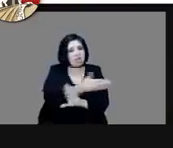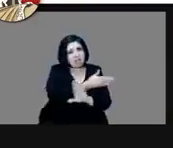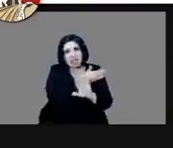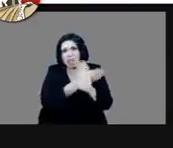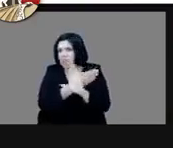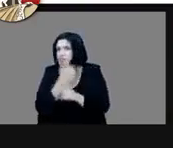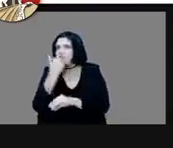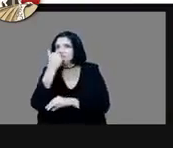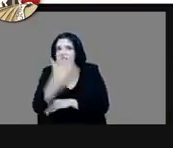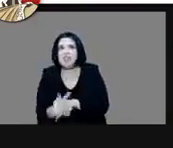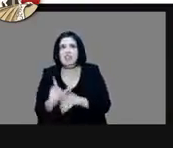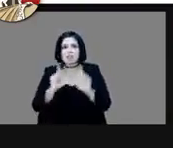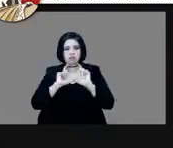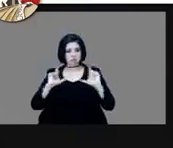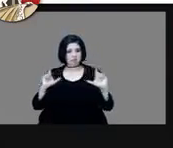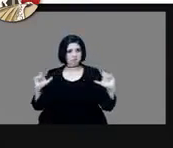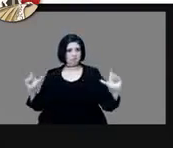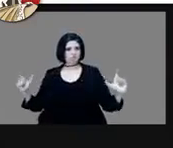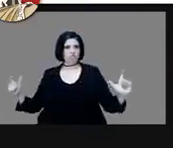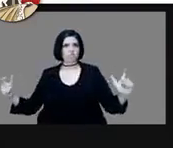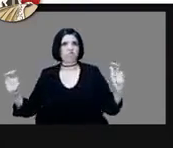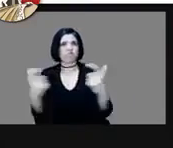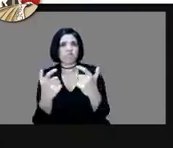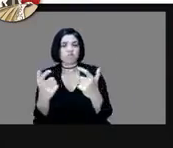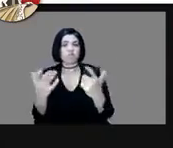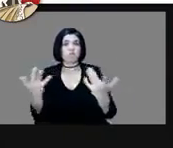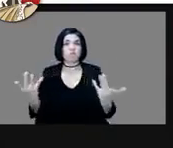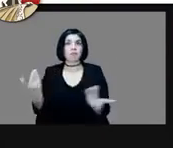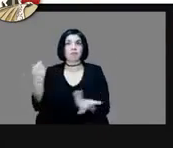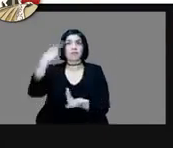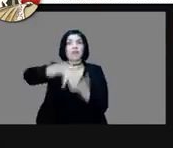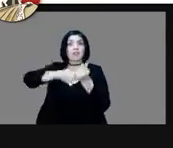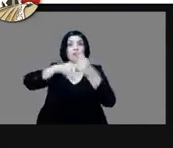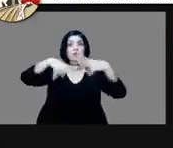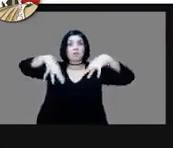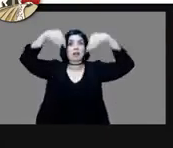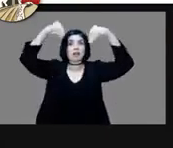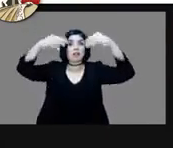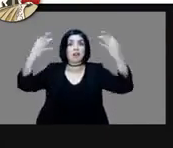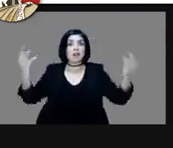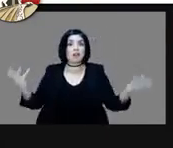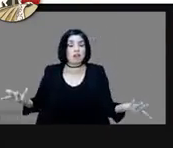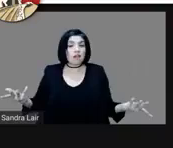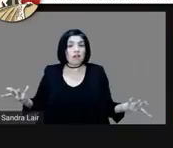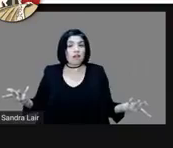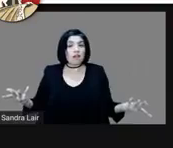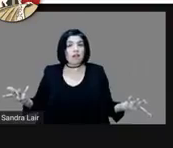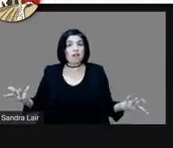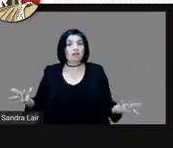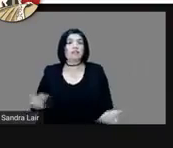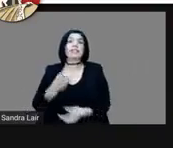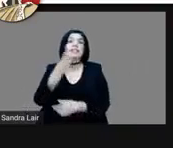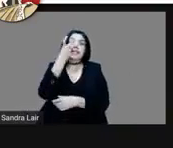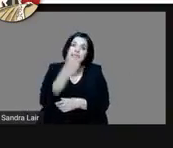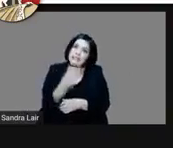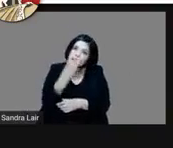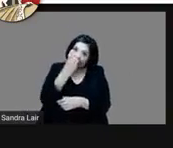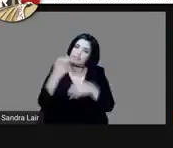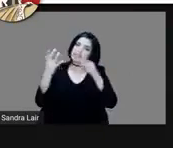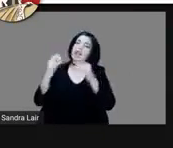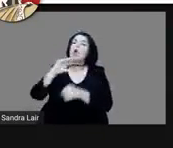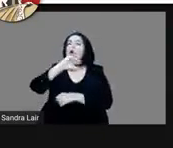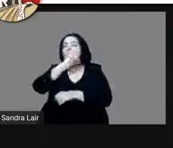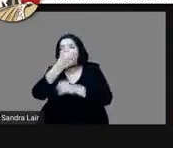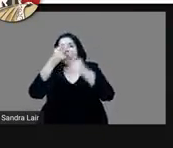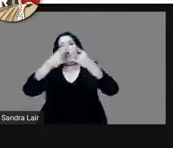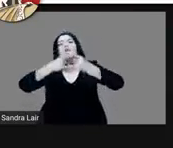asediados totalmente en el Palacio. Y aquí viene otro hecho histórico que